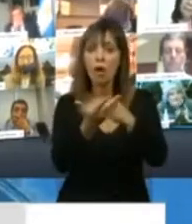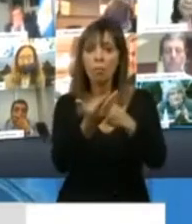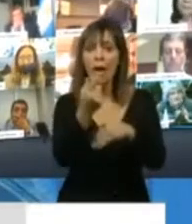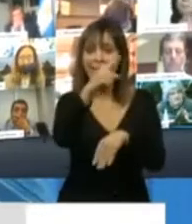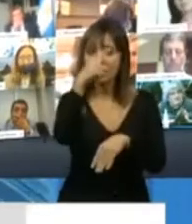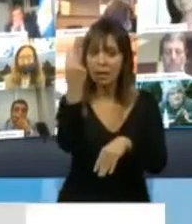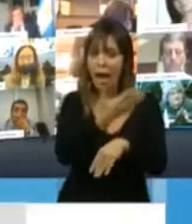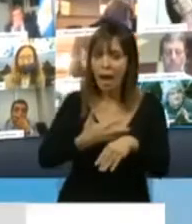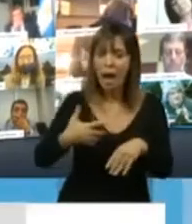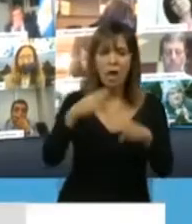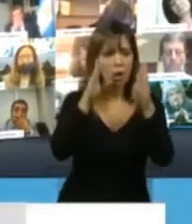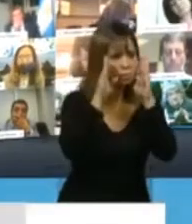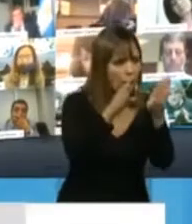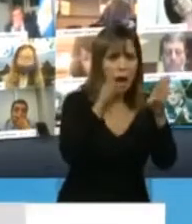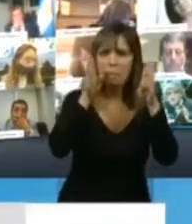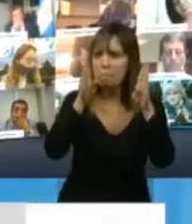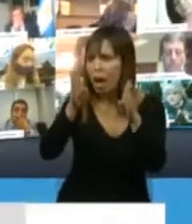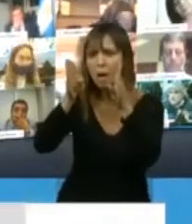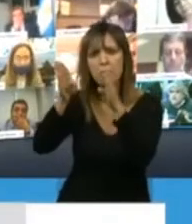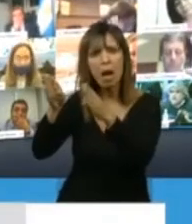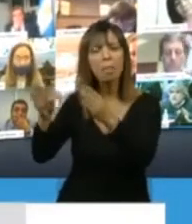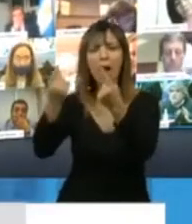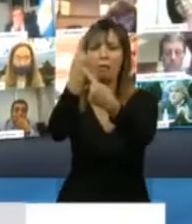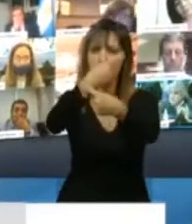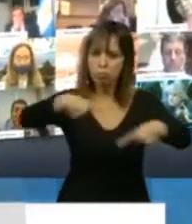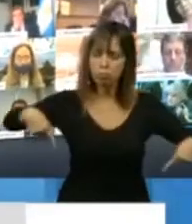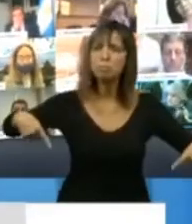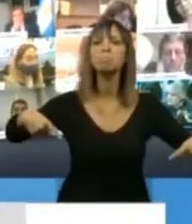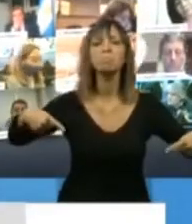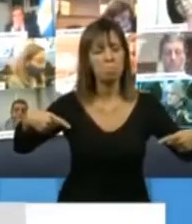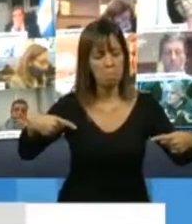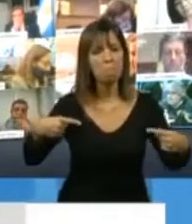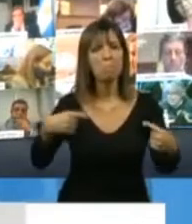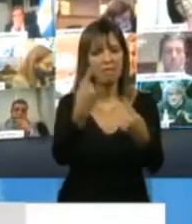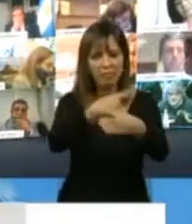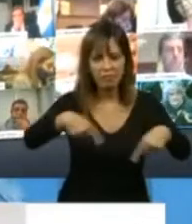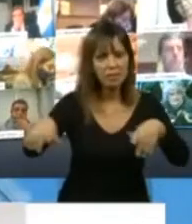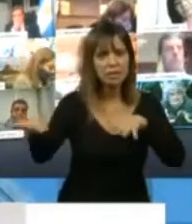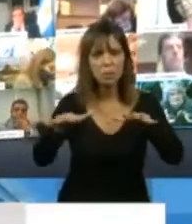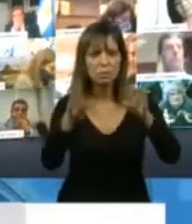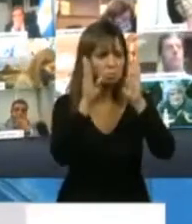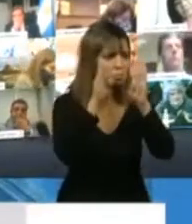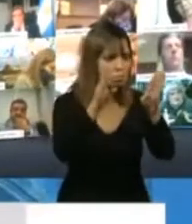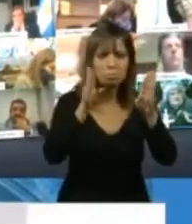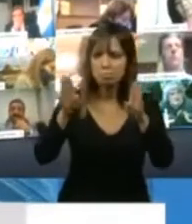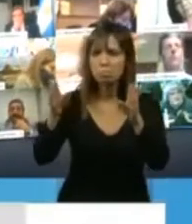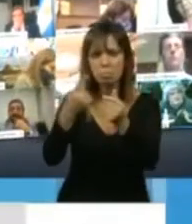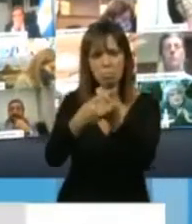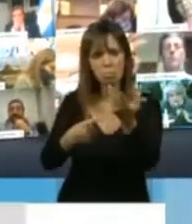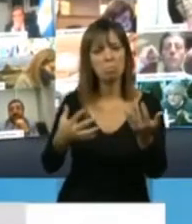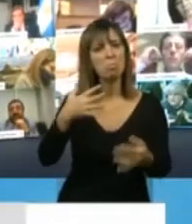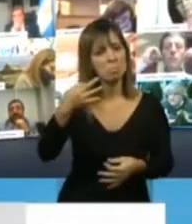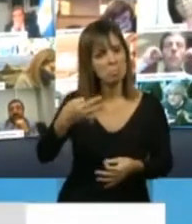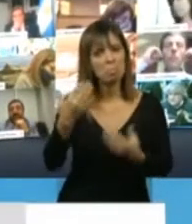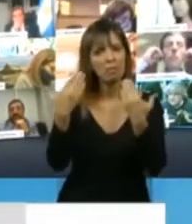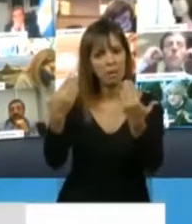montón de cuestiones, de cómo el Estado Nacional se está haciendo cargo de un montón de situaciones. Seguramente que falten,